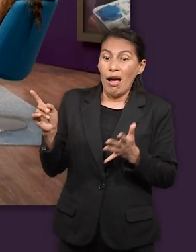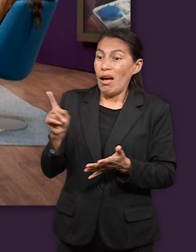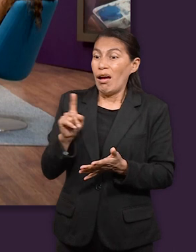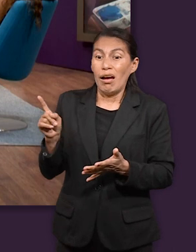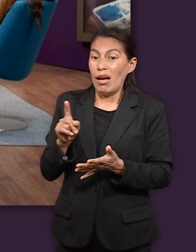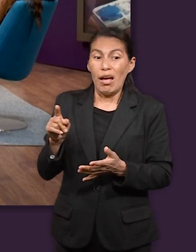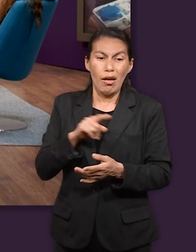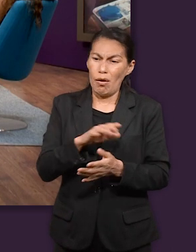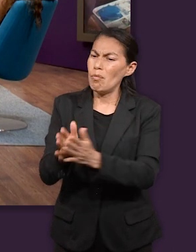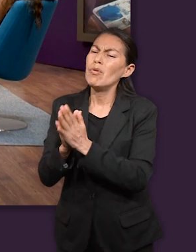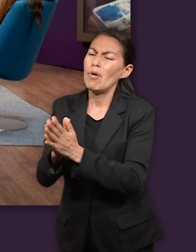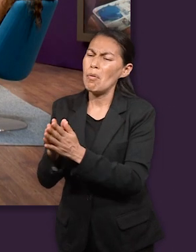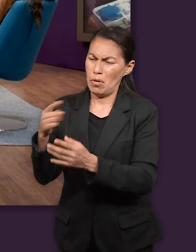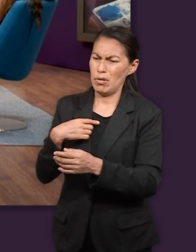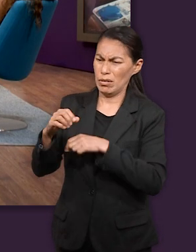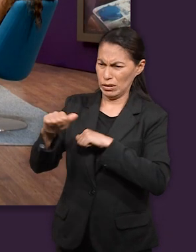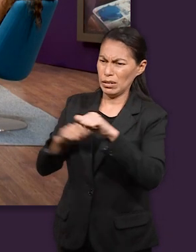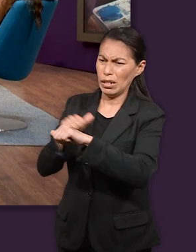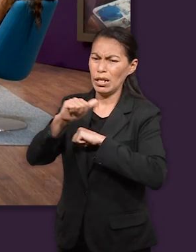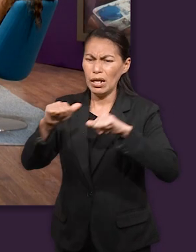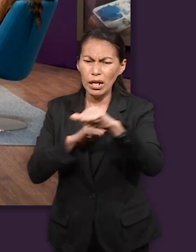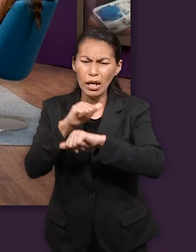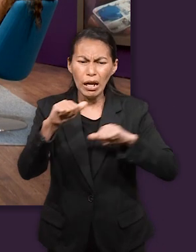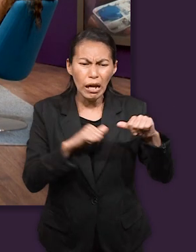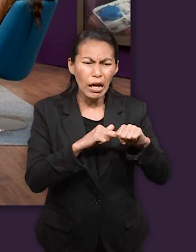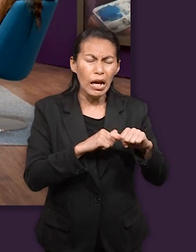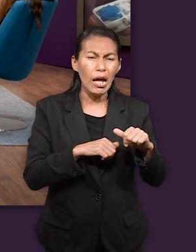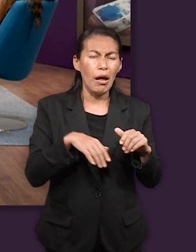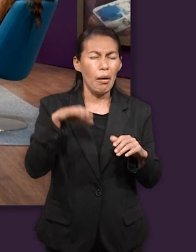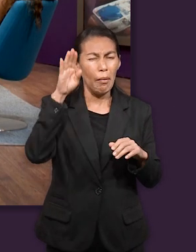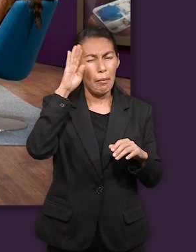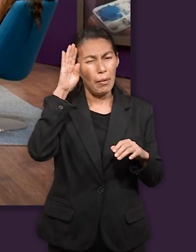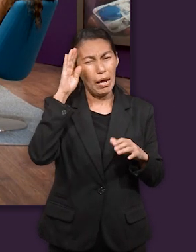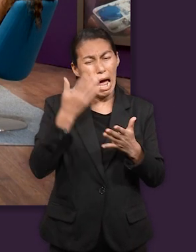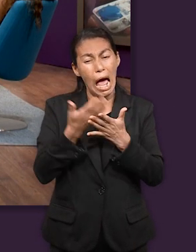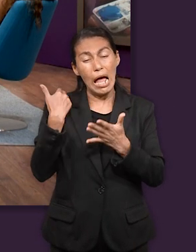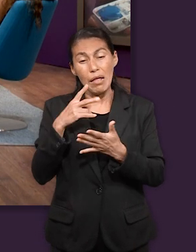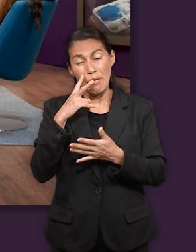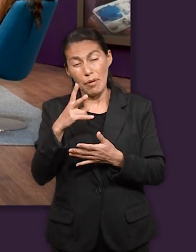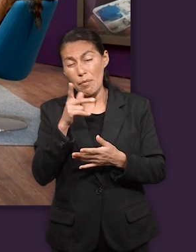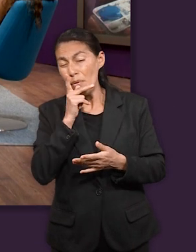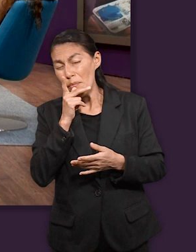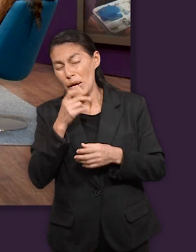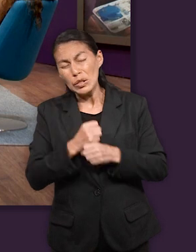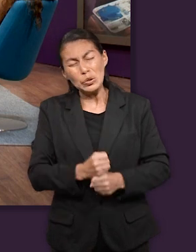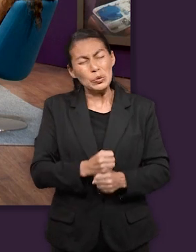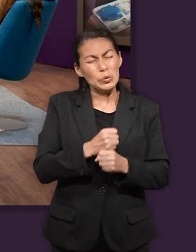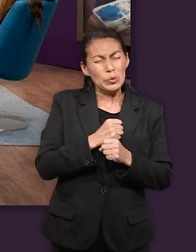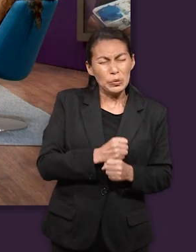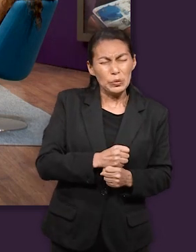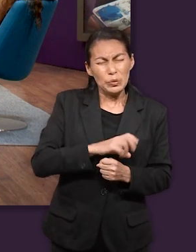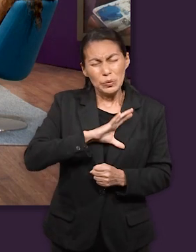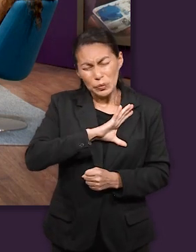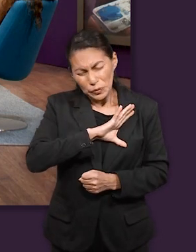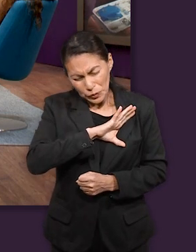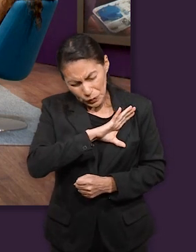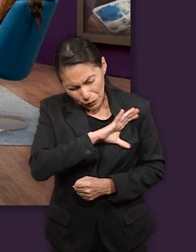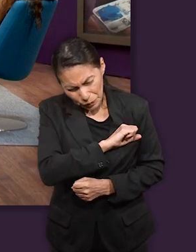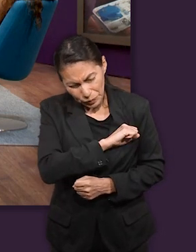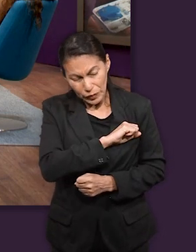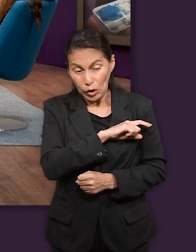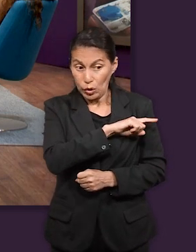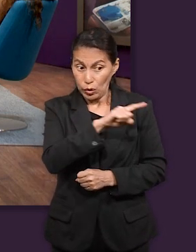anteriormente con su hermano José y al ver el impacto que tuvo en su padre su corazón demuestra un cambio